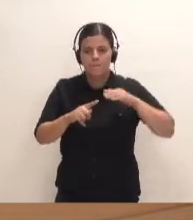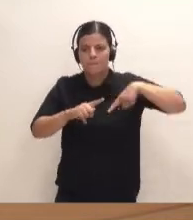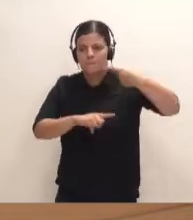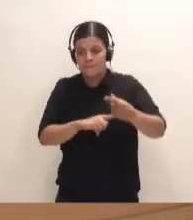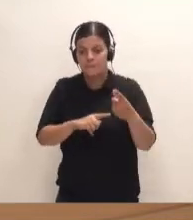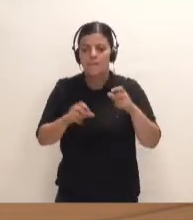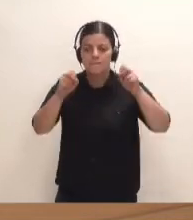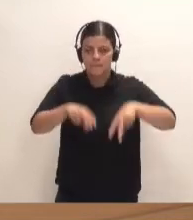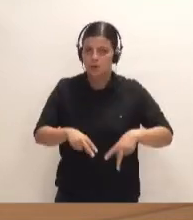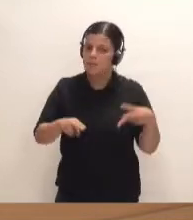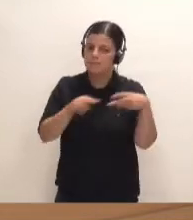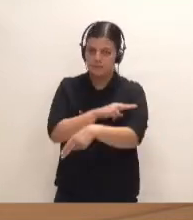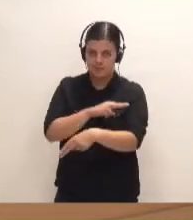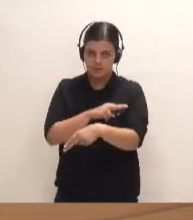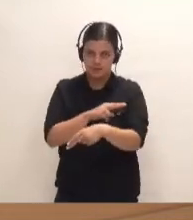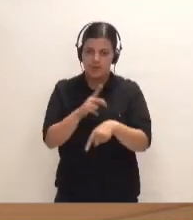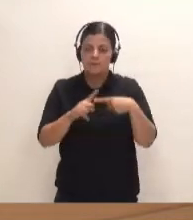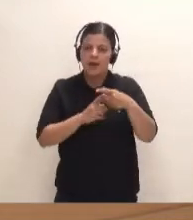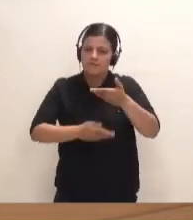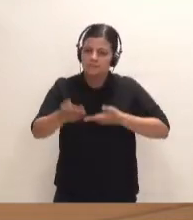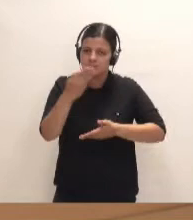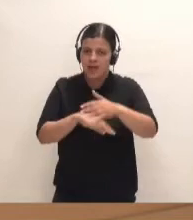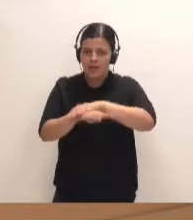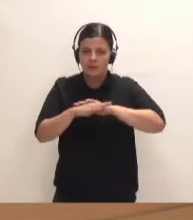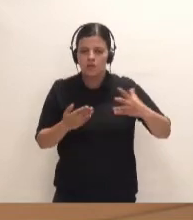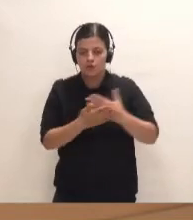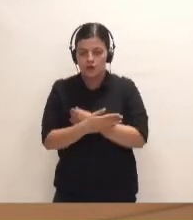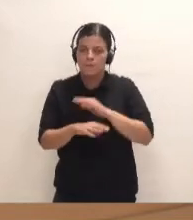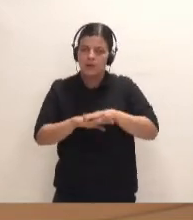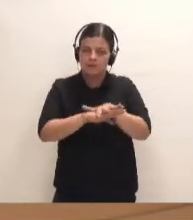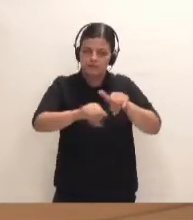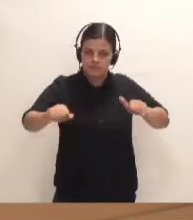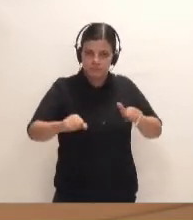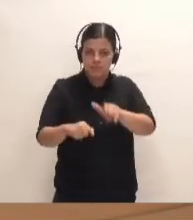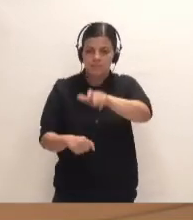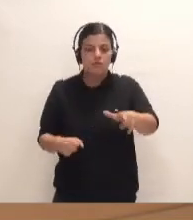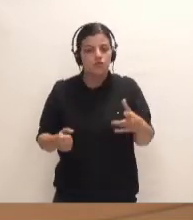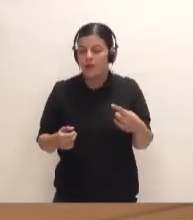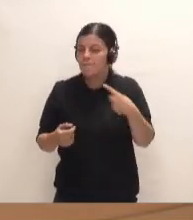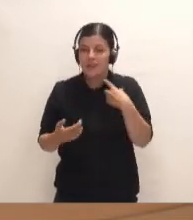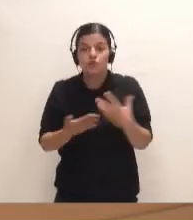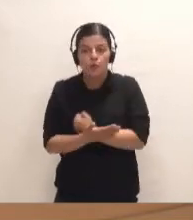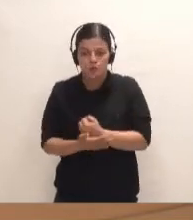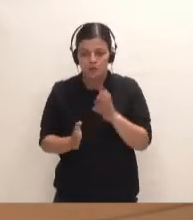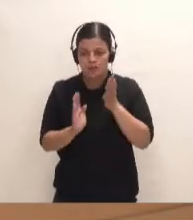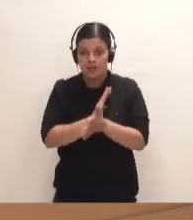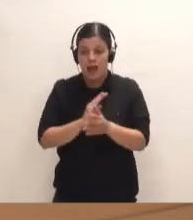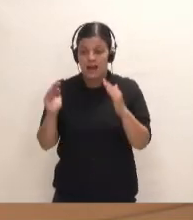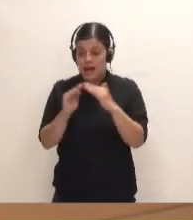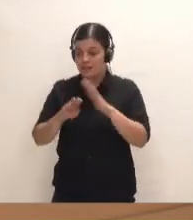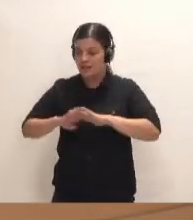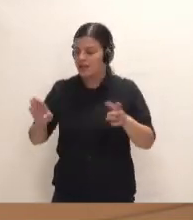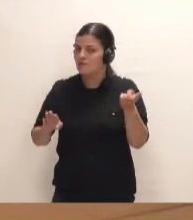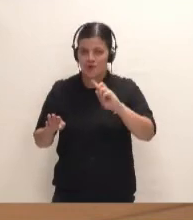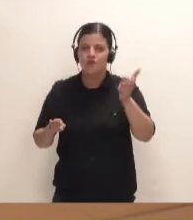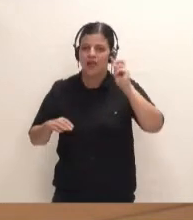colaboración de todas las Administraciones para poder compensar de alguna manera a todos aquellos que realmente lo van a perder todo, porque no solamente pierden su casa, sino también